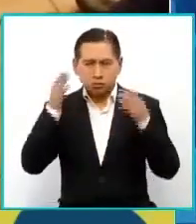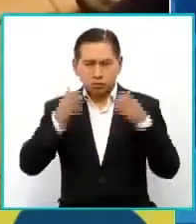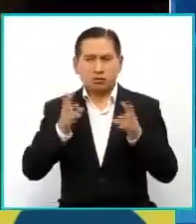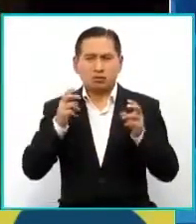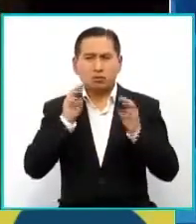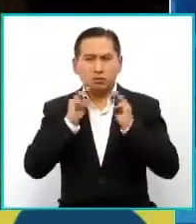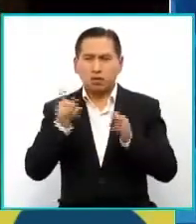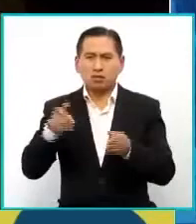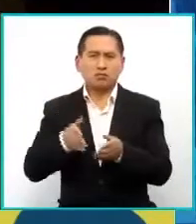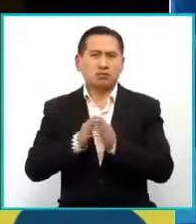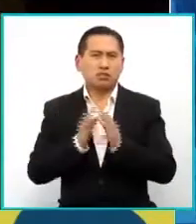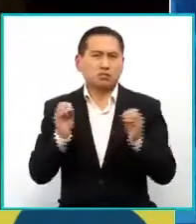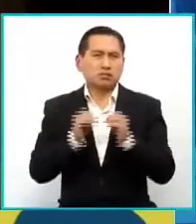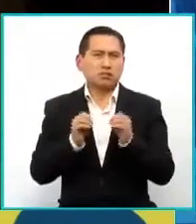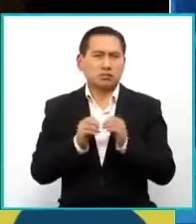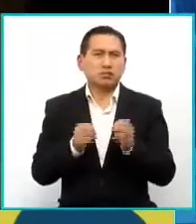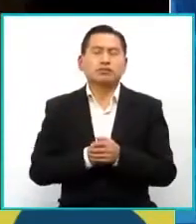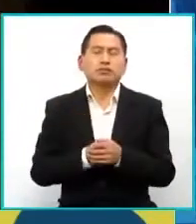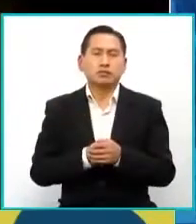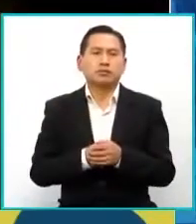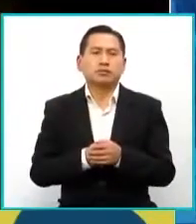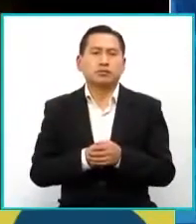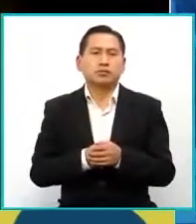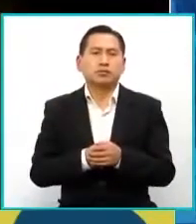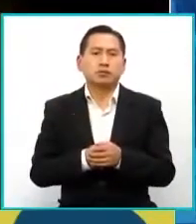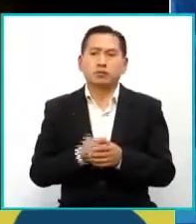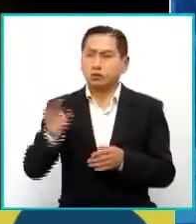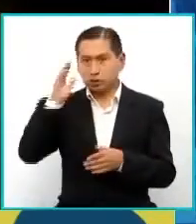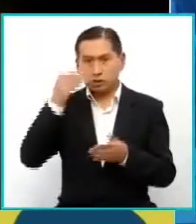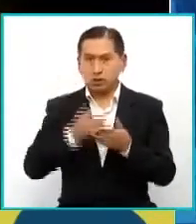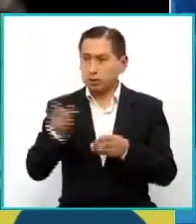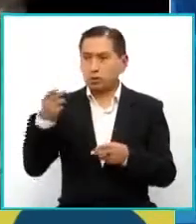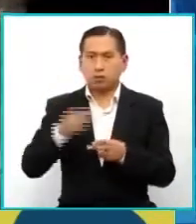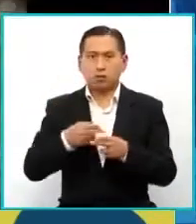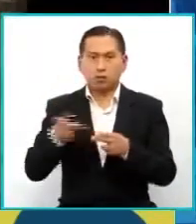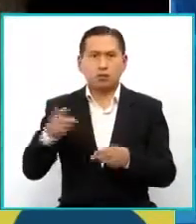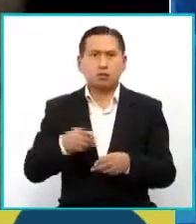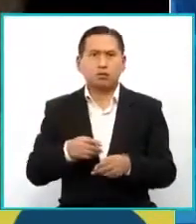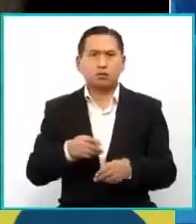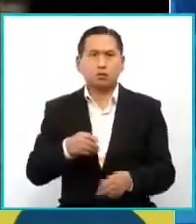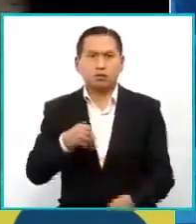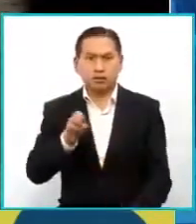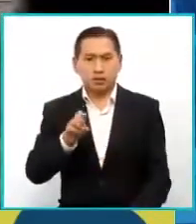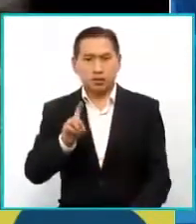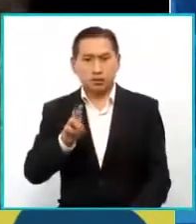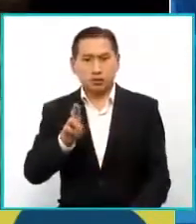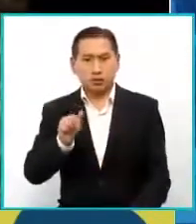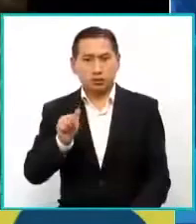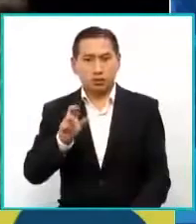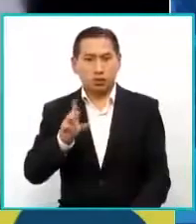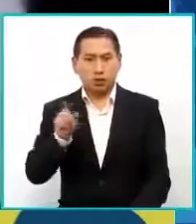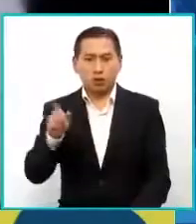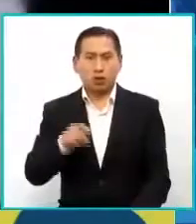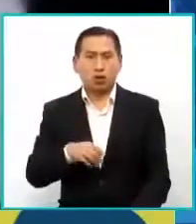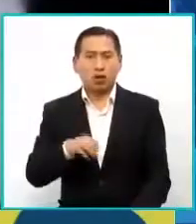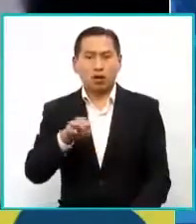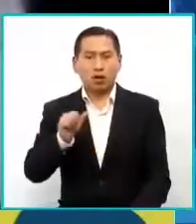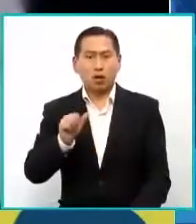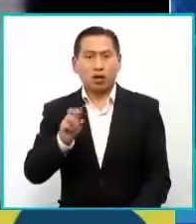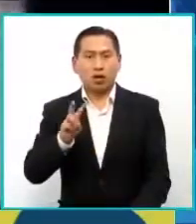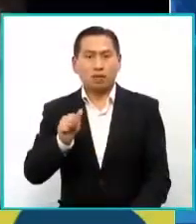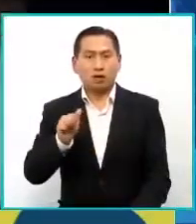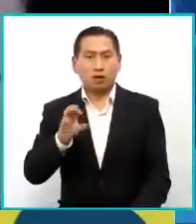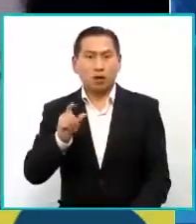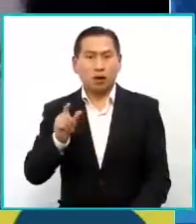reivindicación marítima, y su hijo se llama Eduardo Avaroa, ¿no? Entonces es una contradicción muy grande.